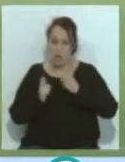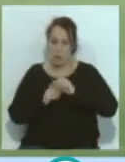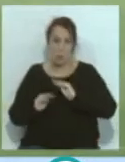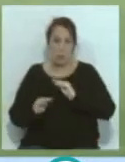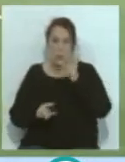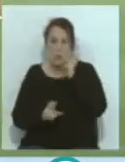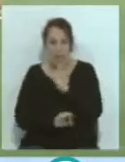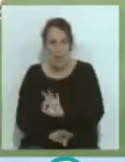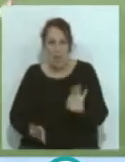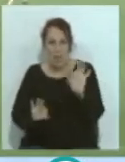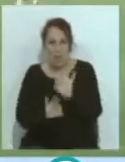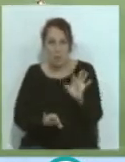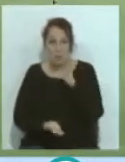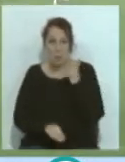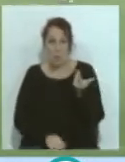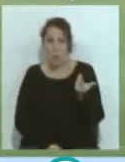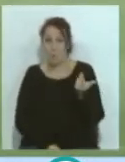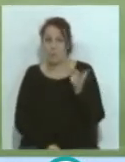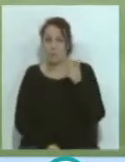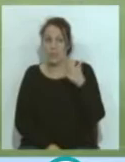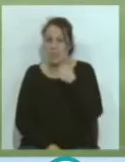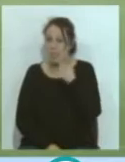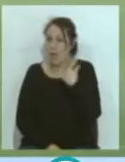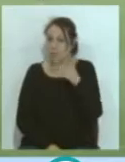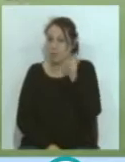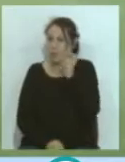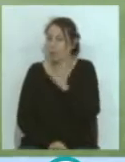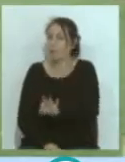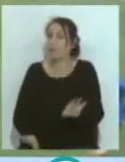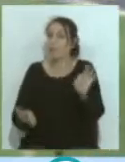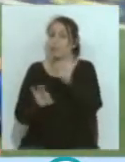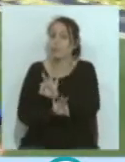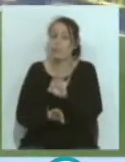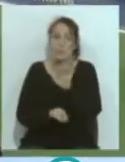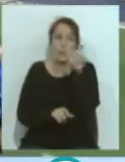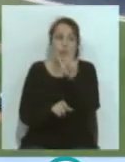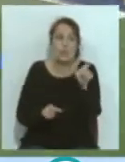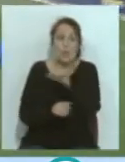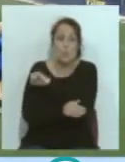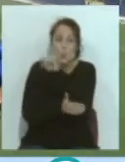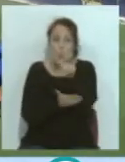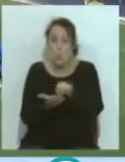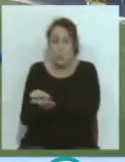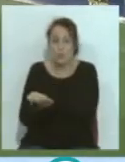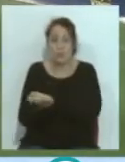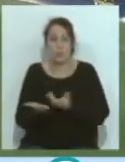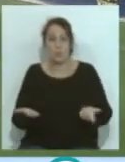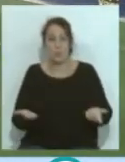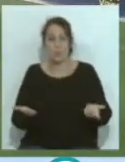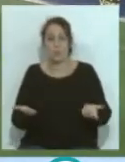tampoco escuchó nada, porque él no dice que haya escuchado nada, no hay nadie, absolutamente nadie, ya